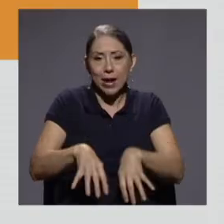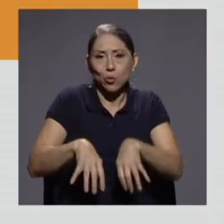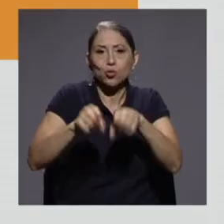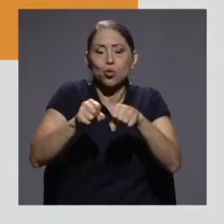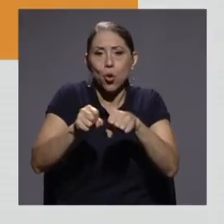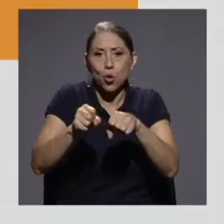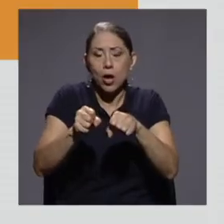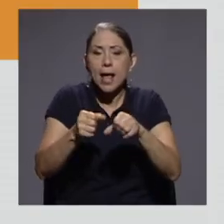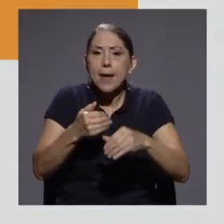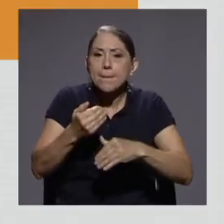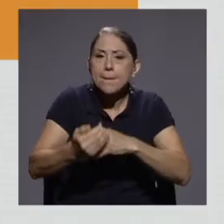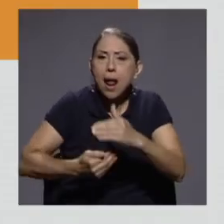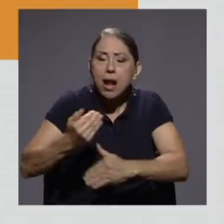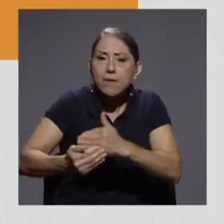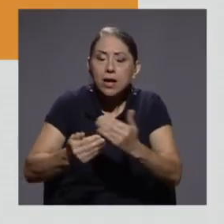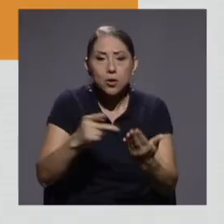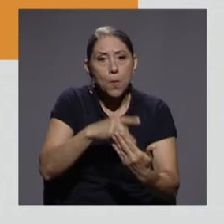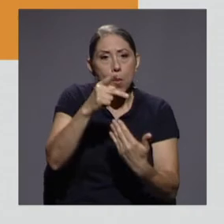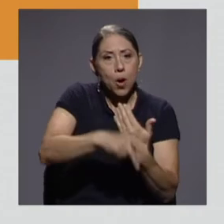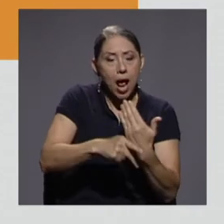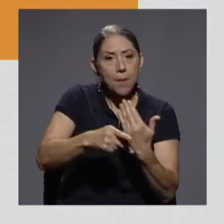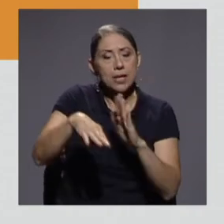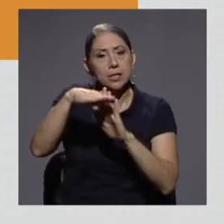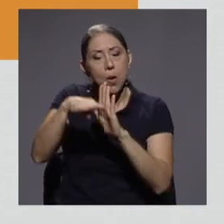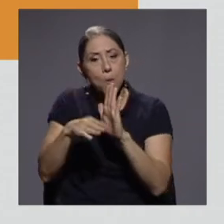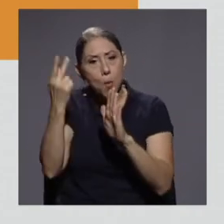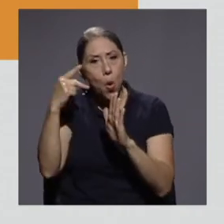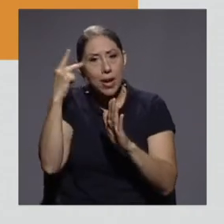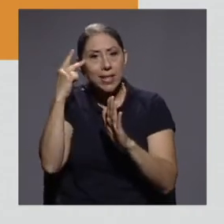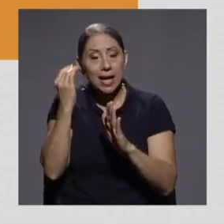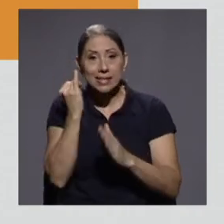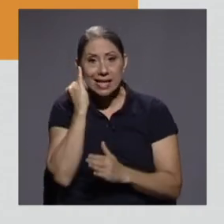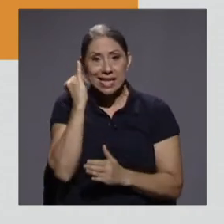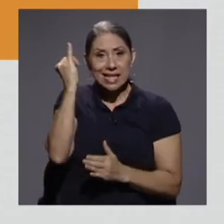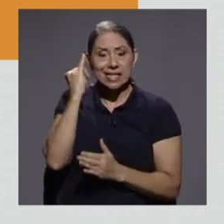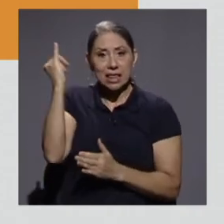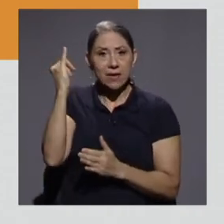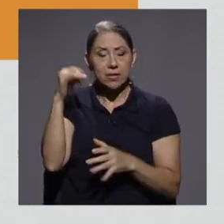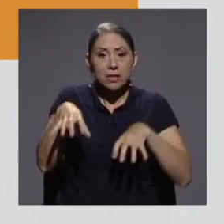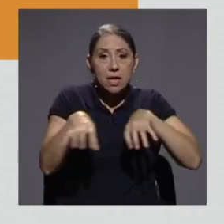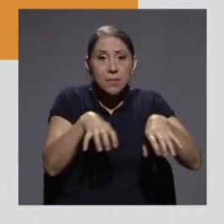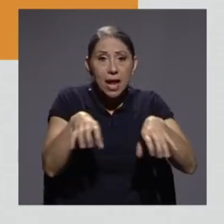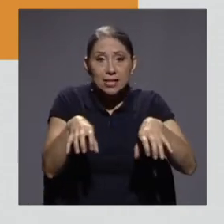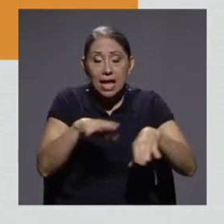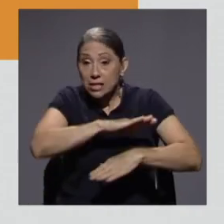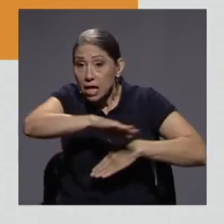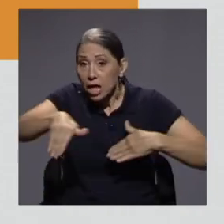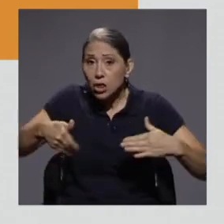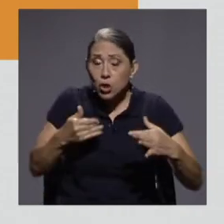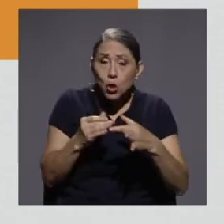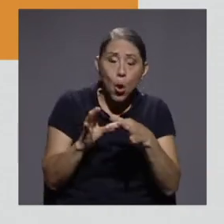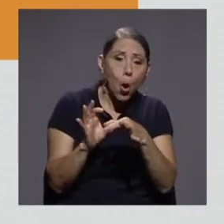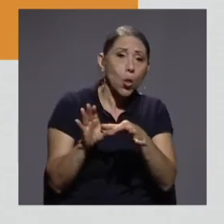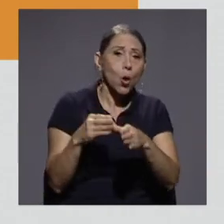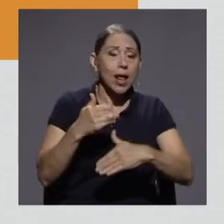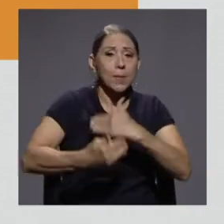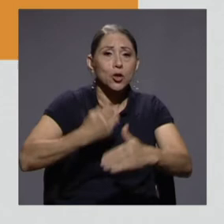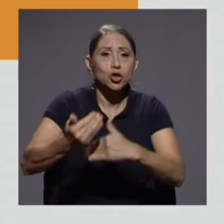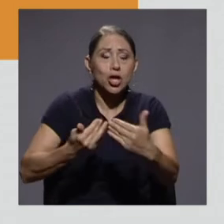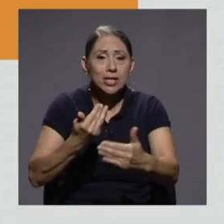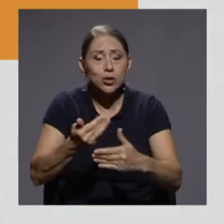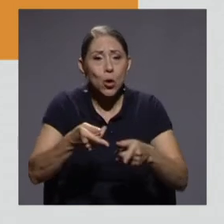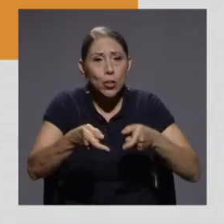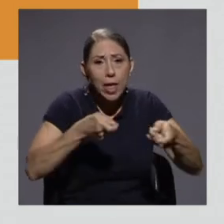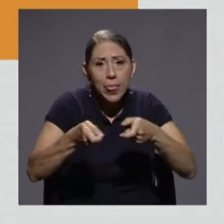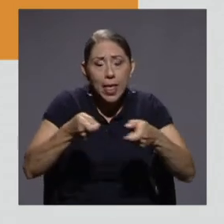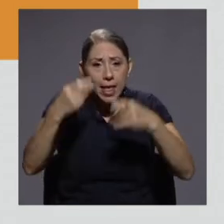en cuanto a programas, políticas, iniciativas y prácticas que asocian todo el proceso de la gestión de datos. Desde el